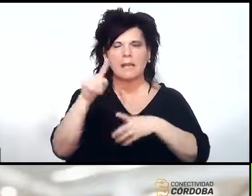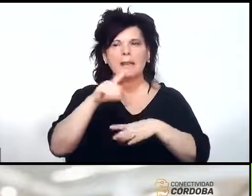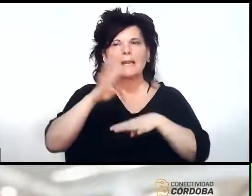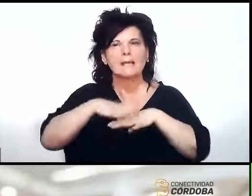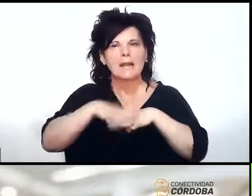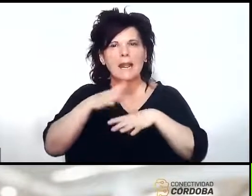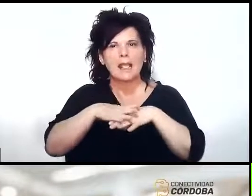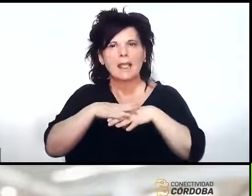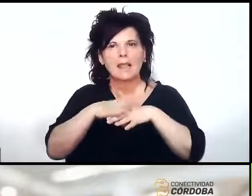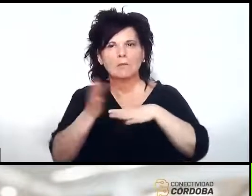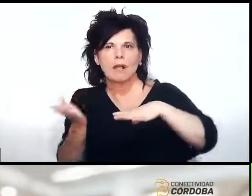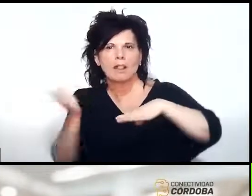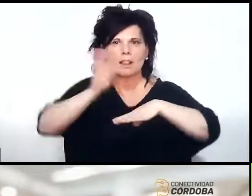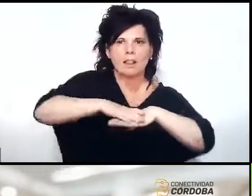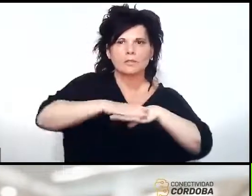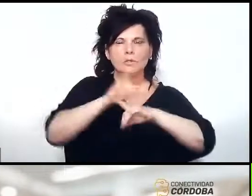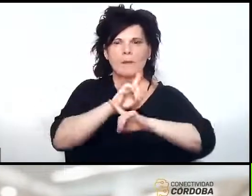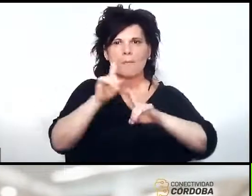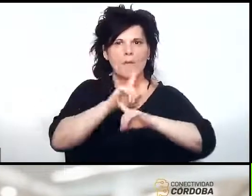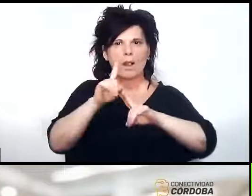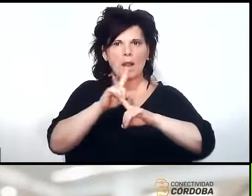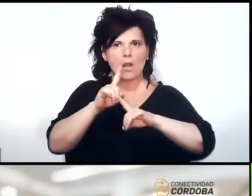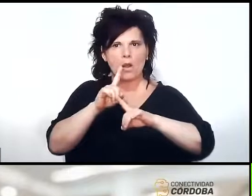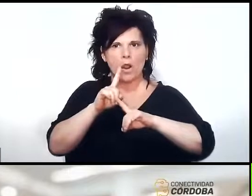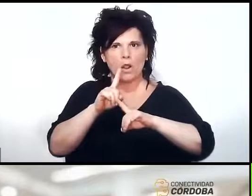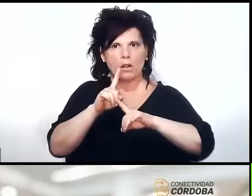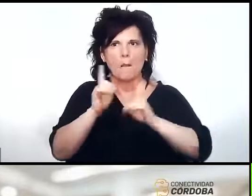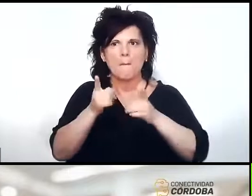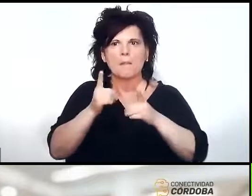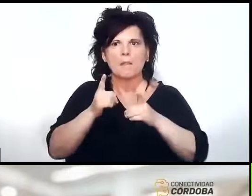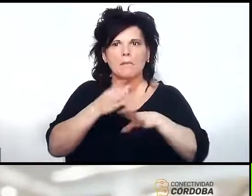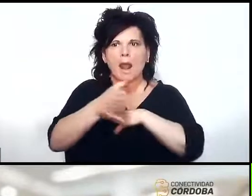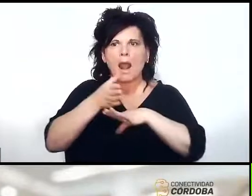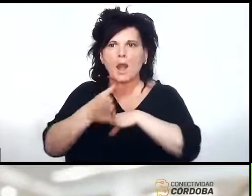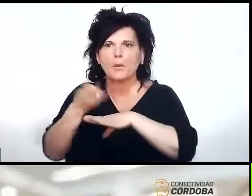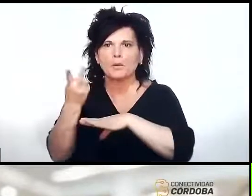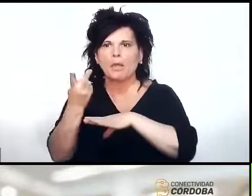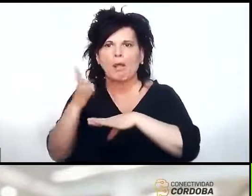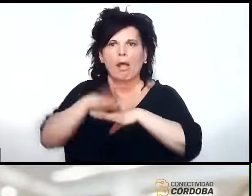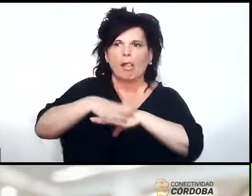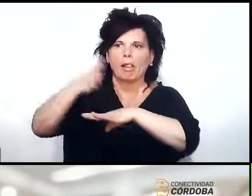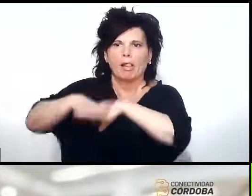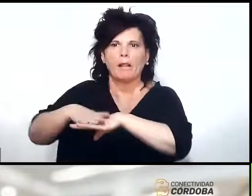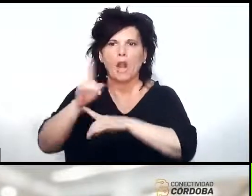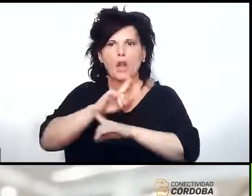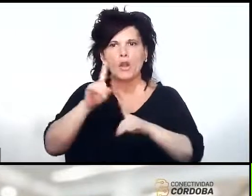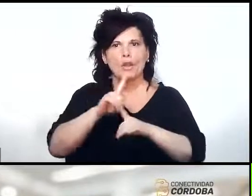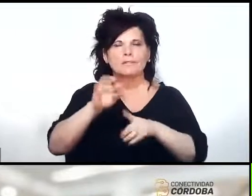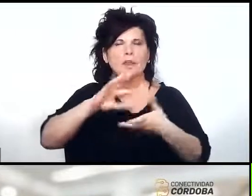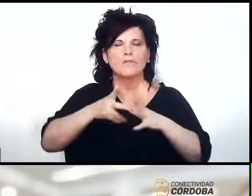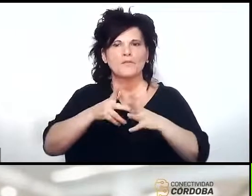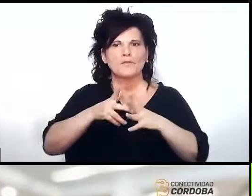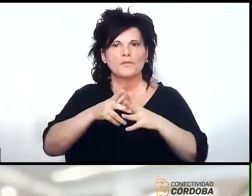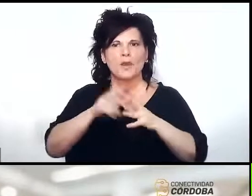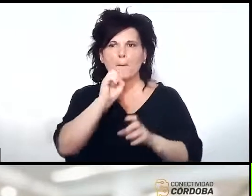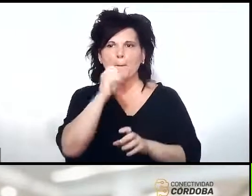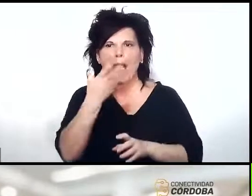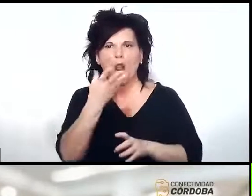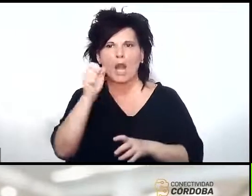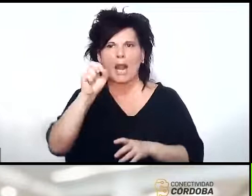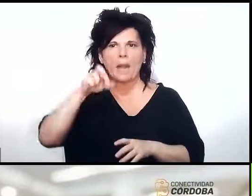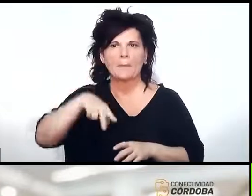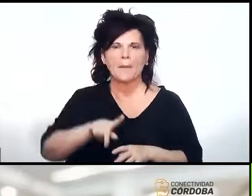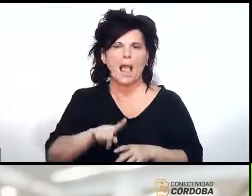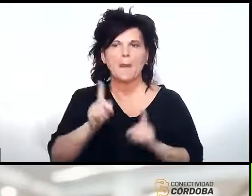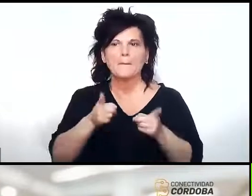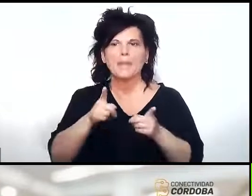no pase la misma traza por la misma ruta o por el mismo lugar para tratar de hacer más eficiente todo el plan lo mismo con otras